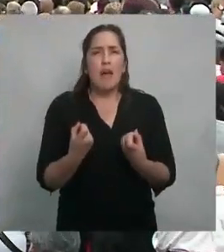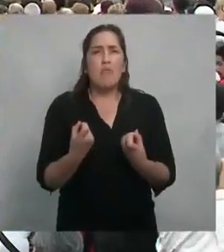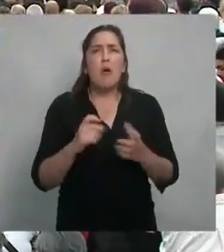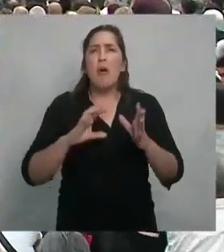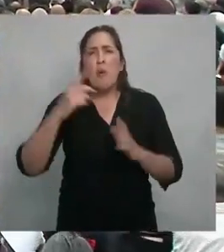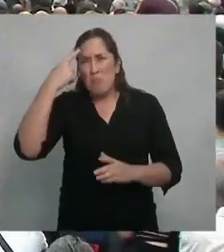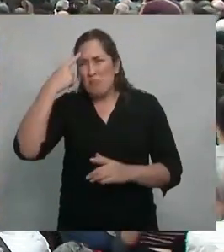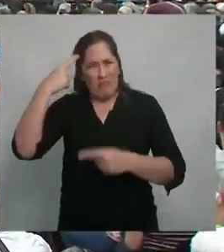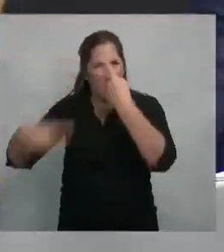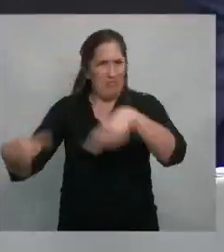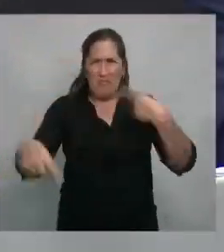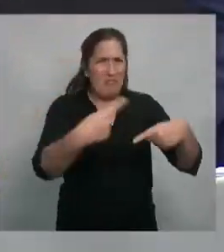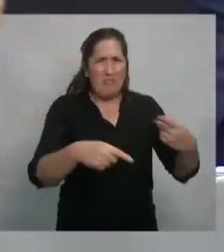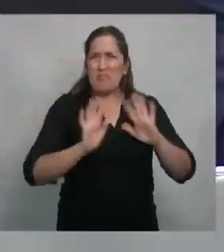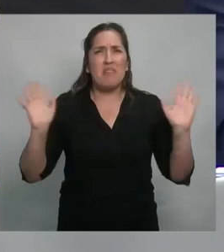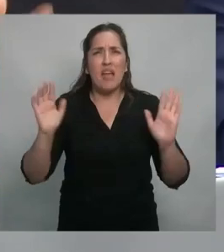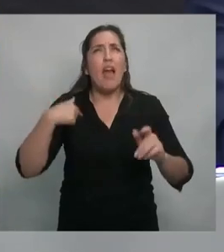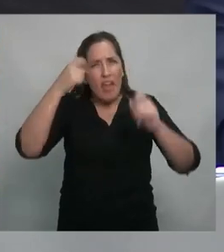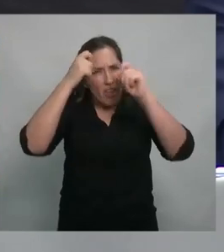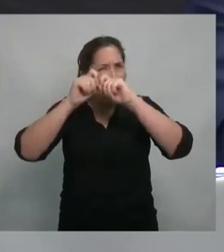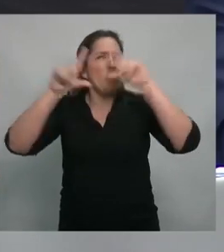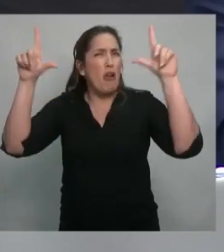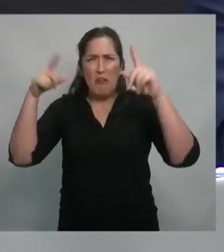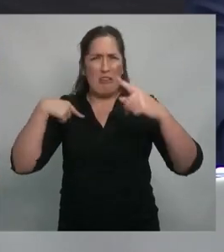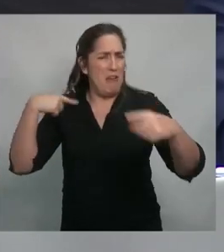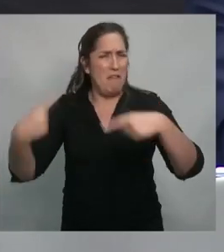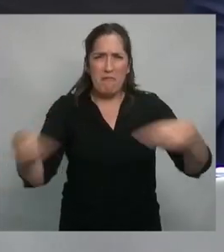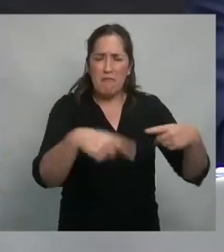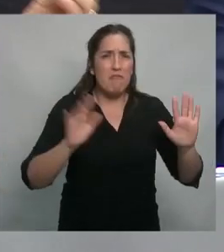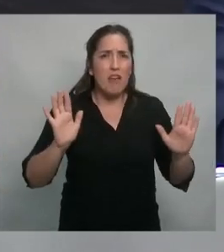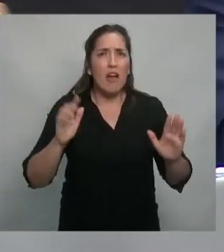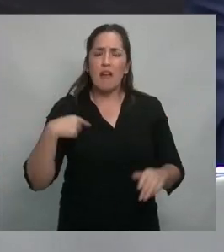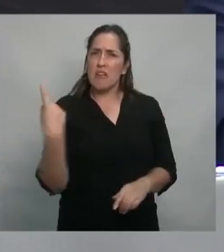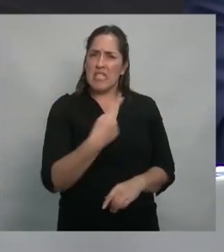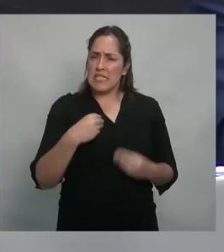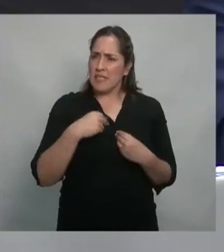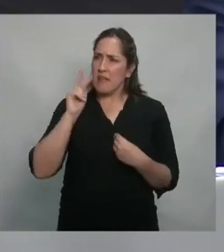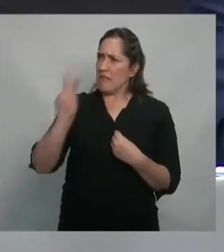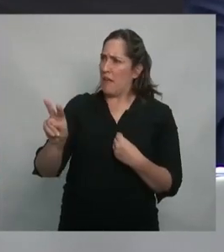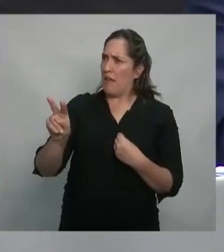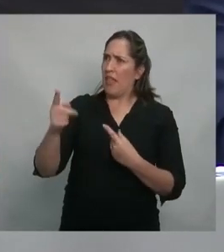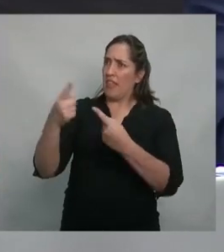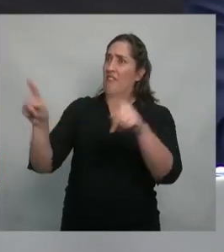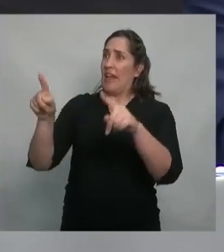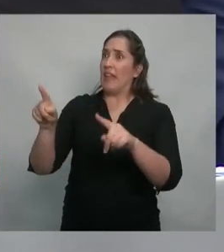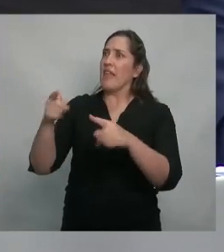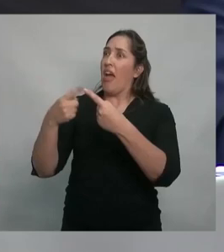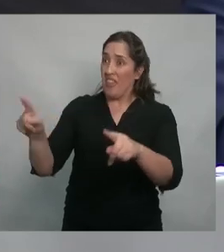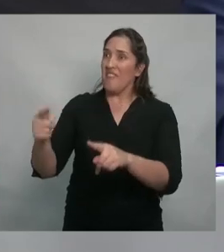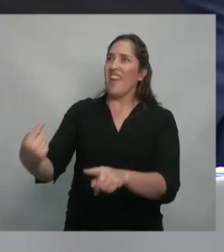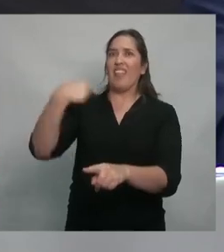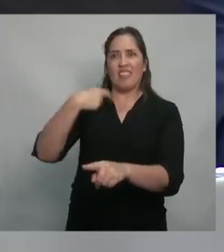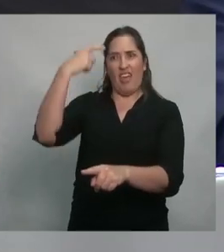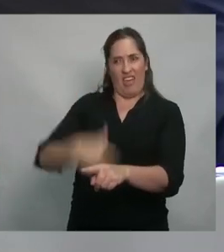nuestro pensamiento, sea nuestra ideología, sentirnos diferentes al otro para ser. Si vos no sos